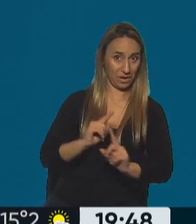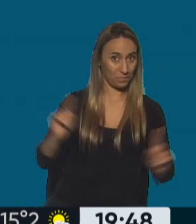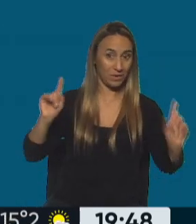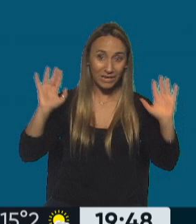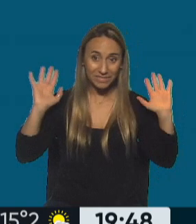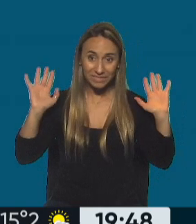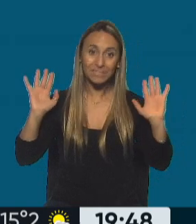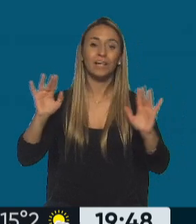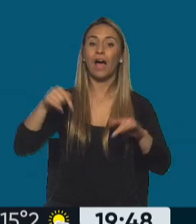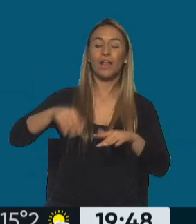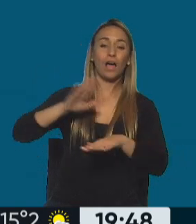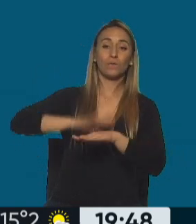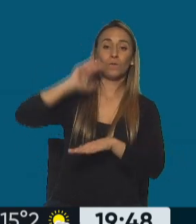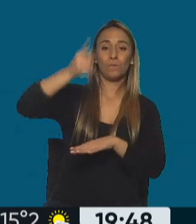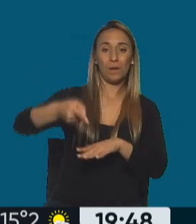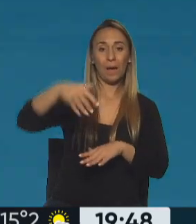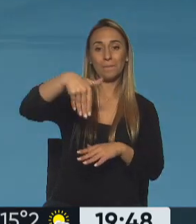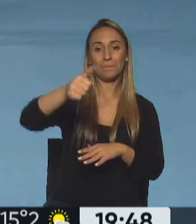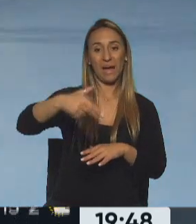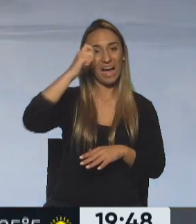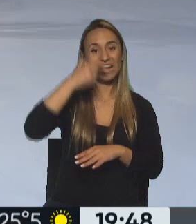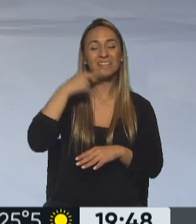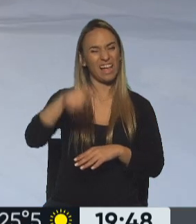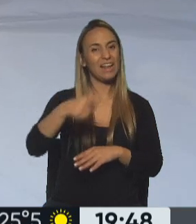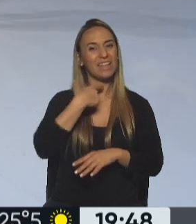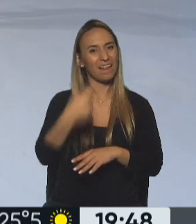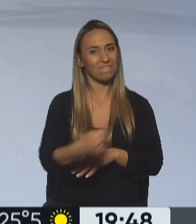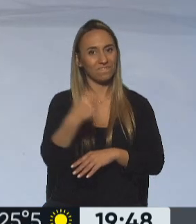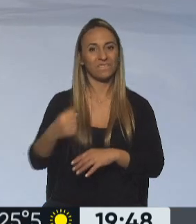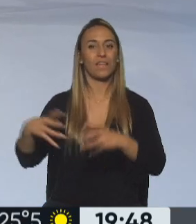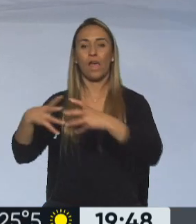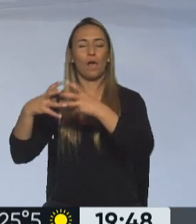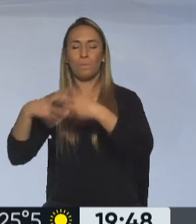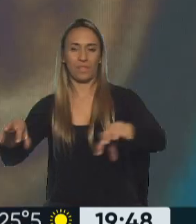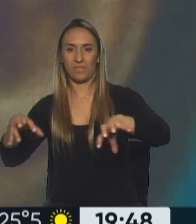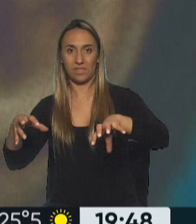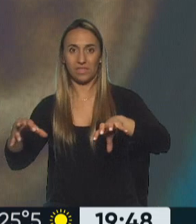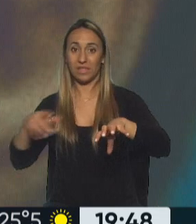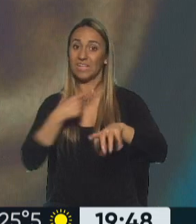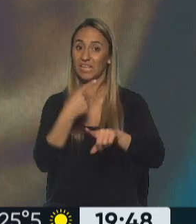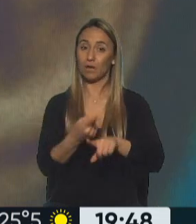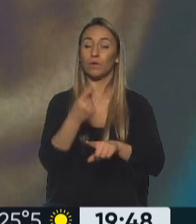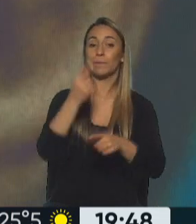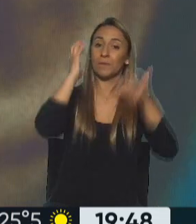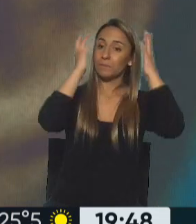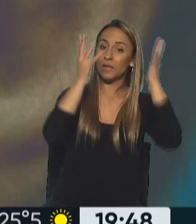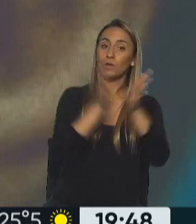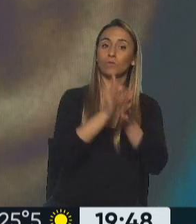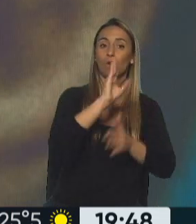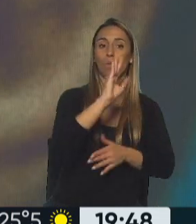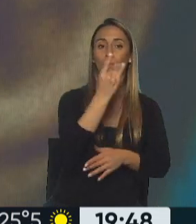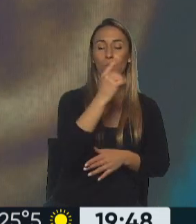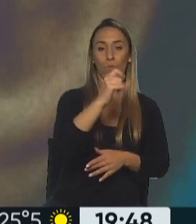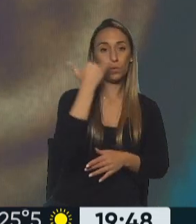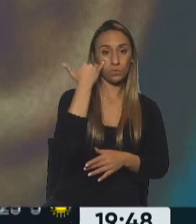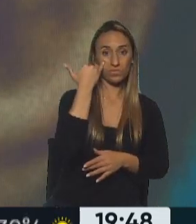como que está intentando romper el espacio. Bueno, sí, Milley estuvo con Buzzi haciendo pie en Tucumán, el